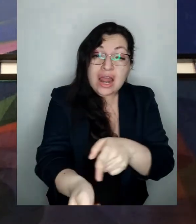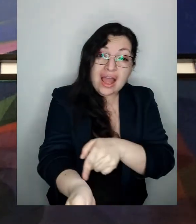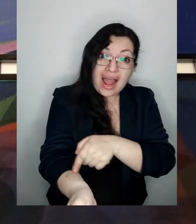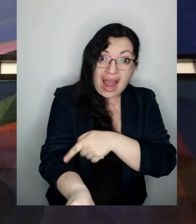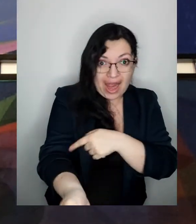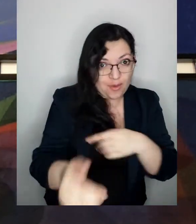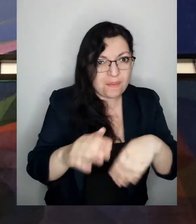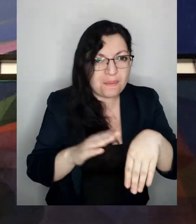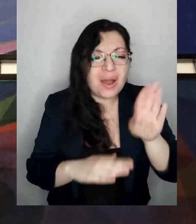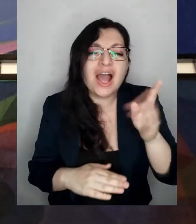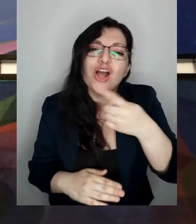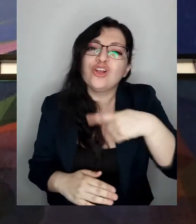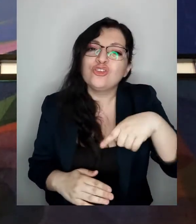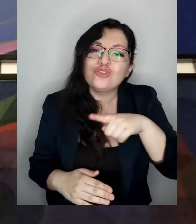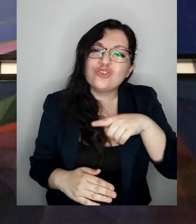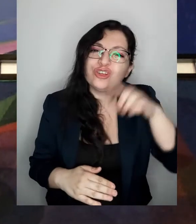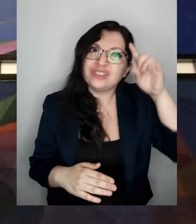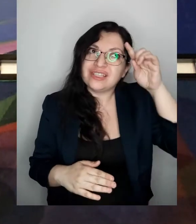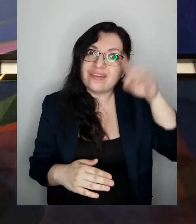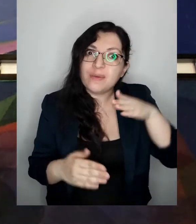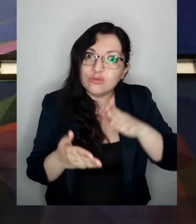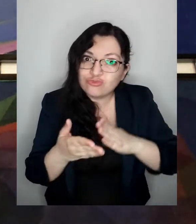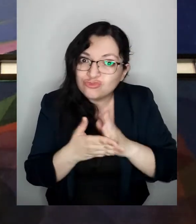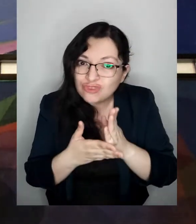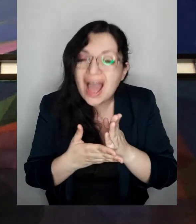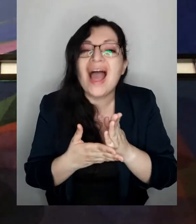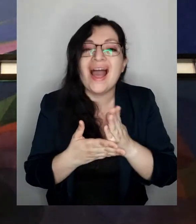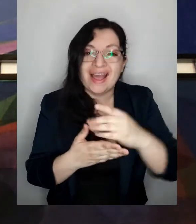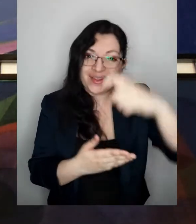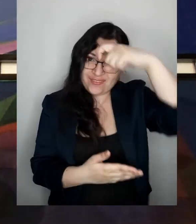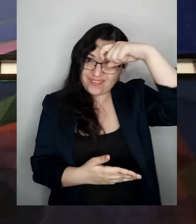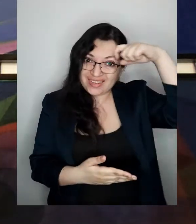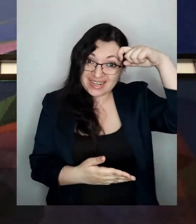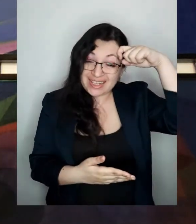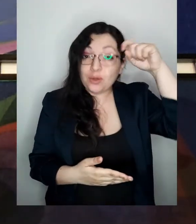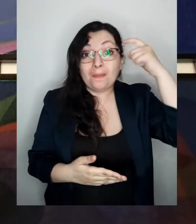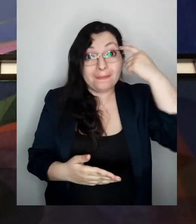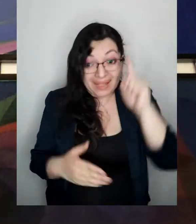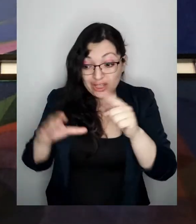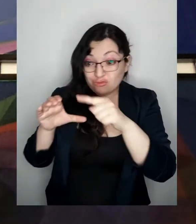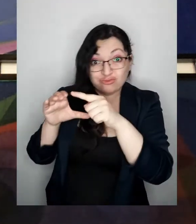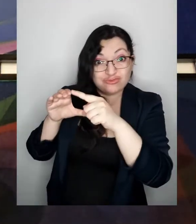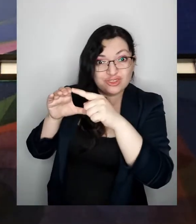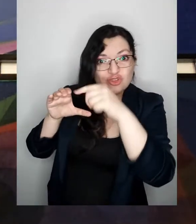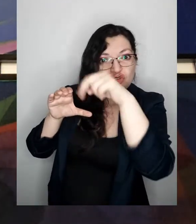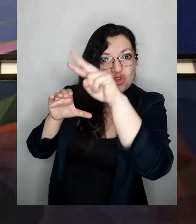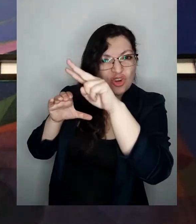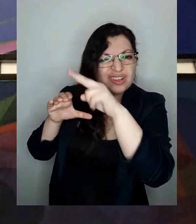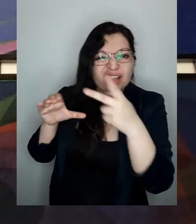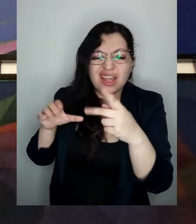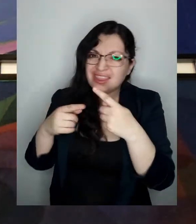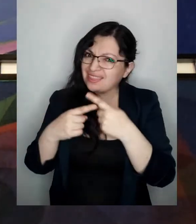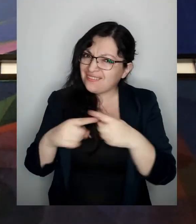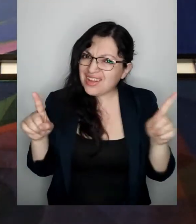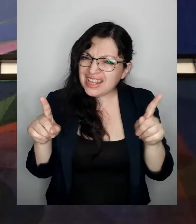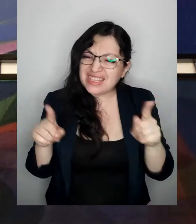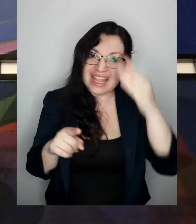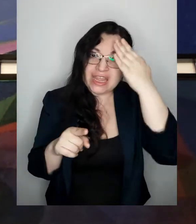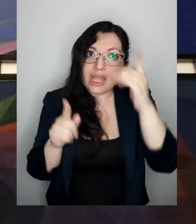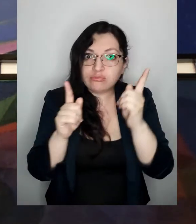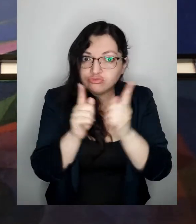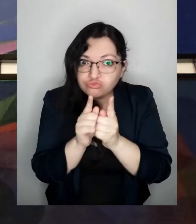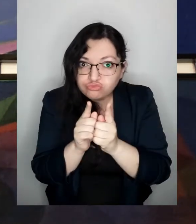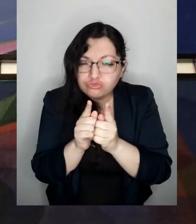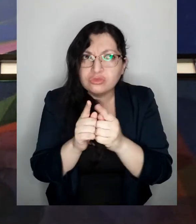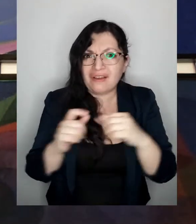entrando en lo que se conoce como el verano en cambio para el hemisferio norte es todo lo contrario sus días son más cortos